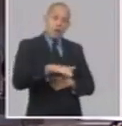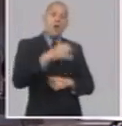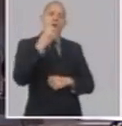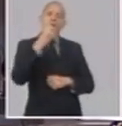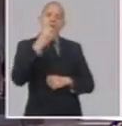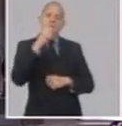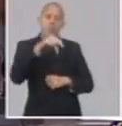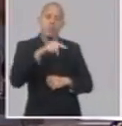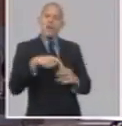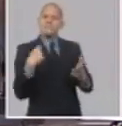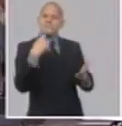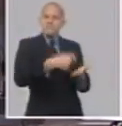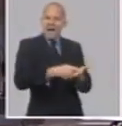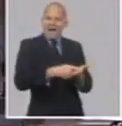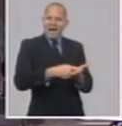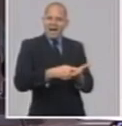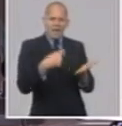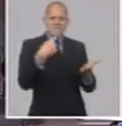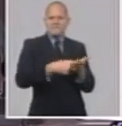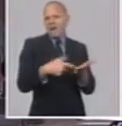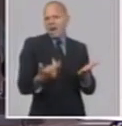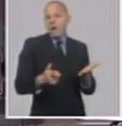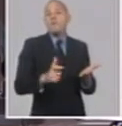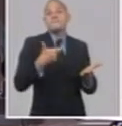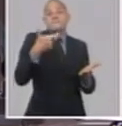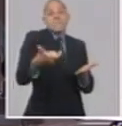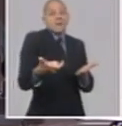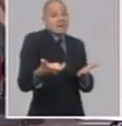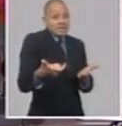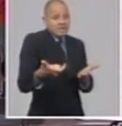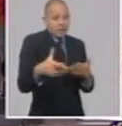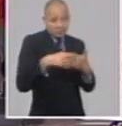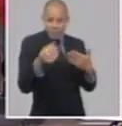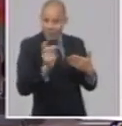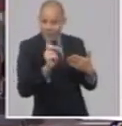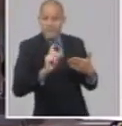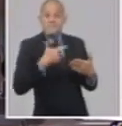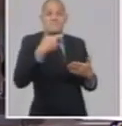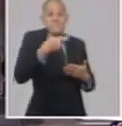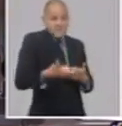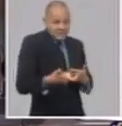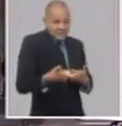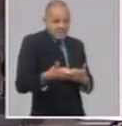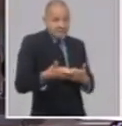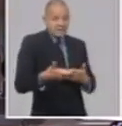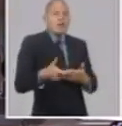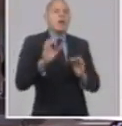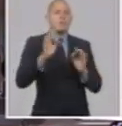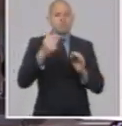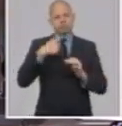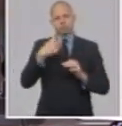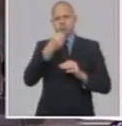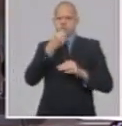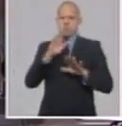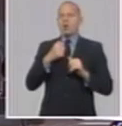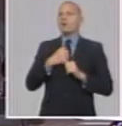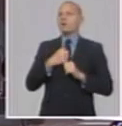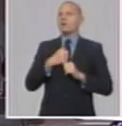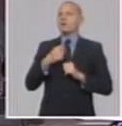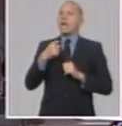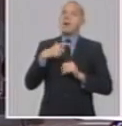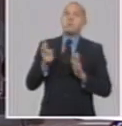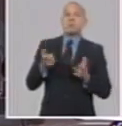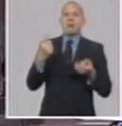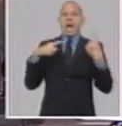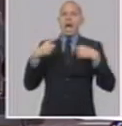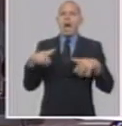dentro de los mil pesos, del diseño de los mil pesos que las personas pueden traer como equipajes acompañantes para que puedan